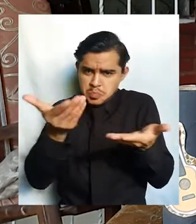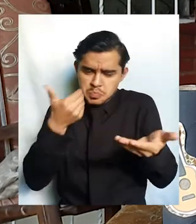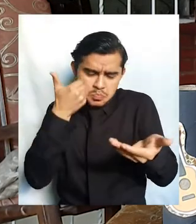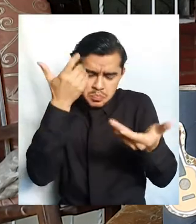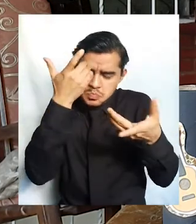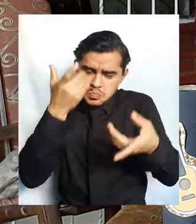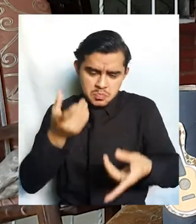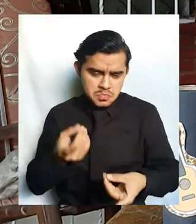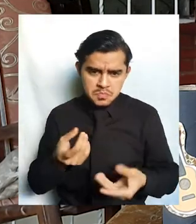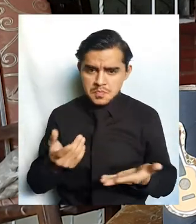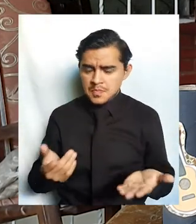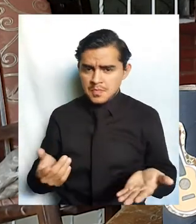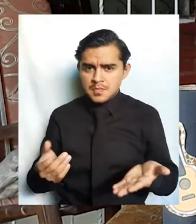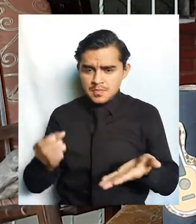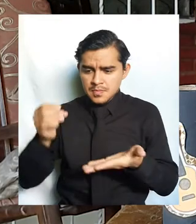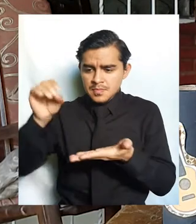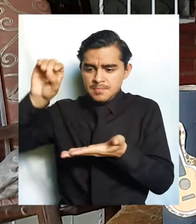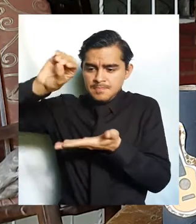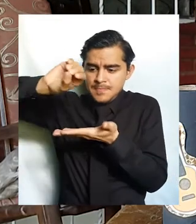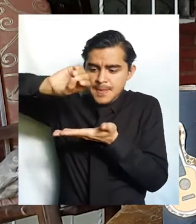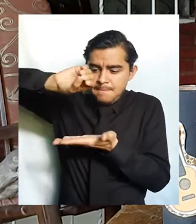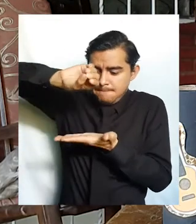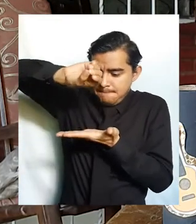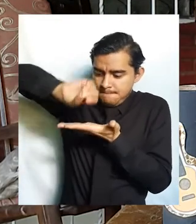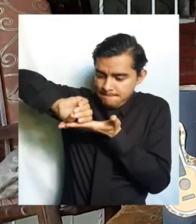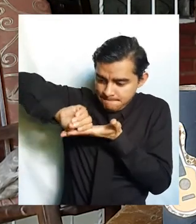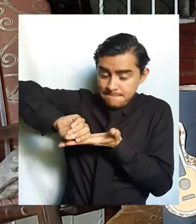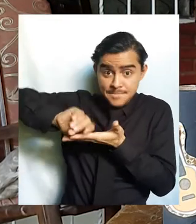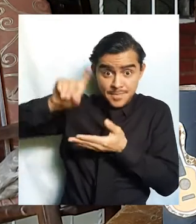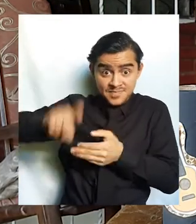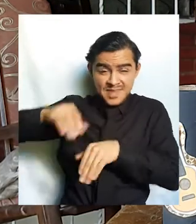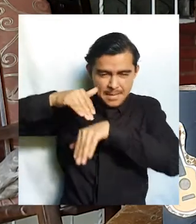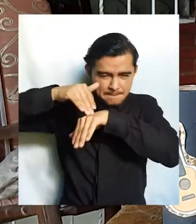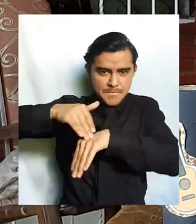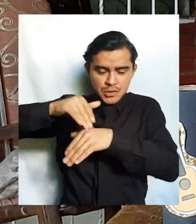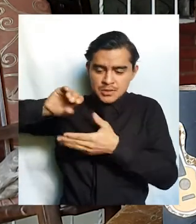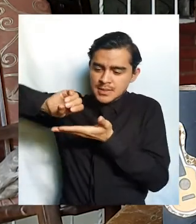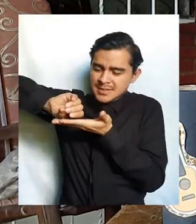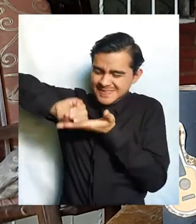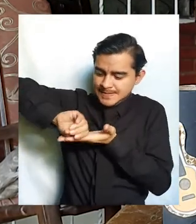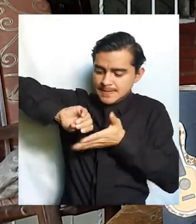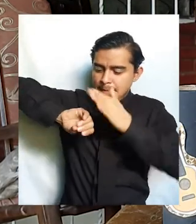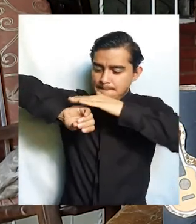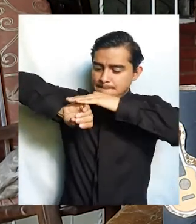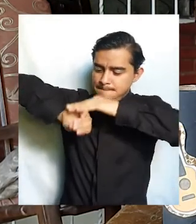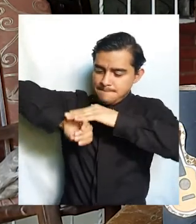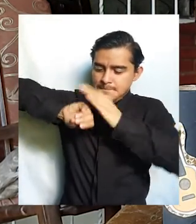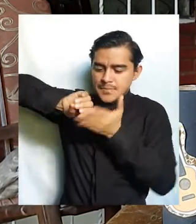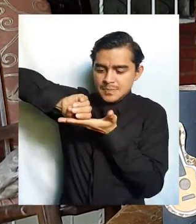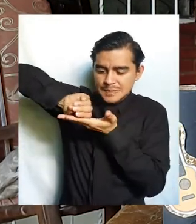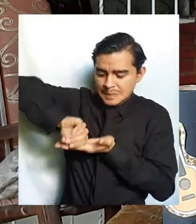quieran. Vamos a hacer un poquito de presión para que nuestro tubo se pegue correctamente.